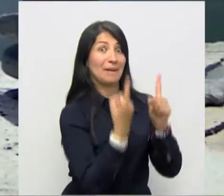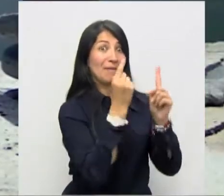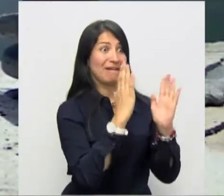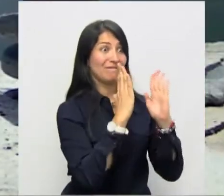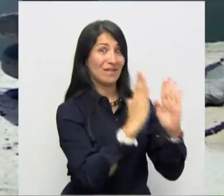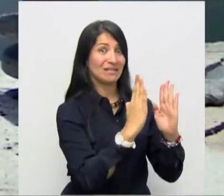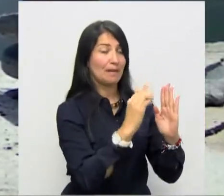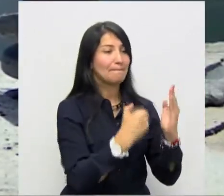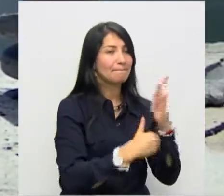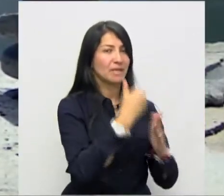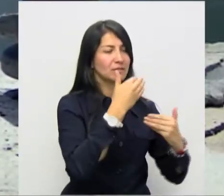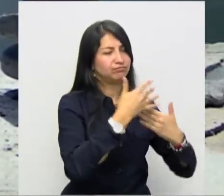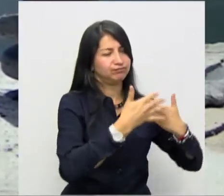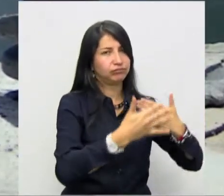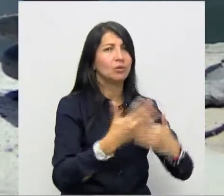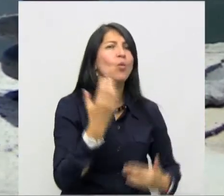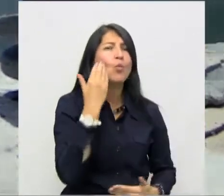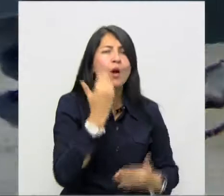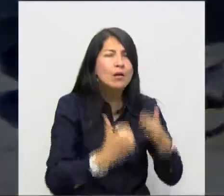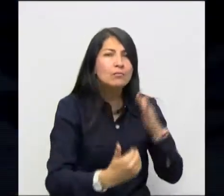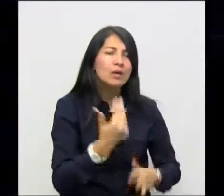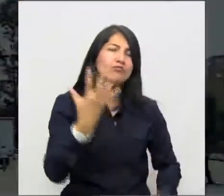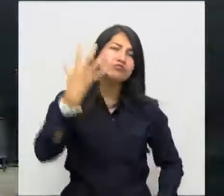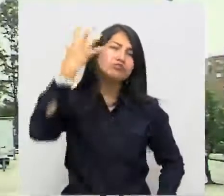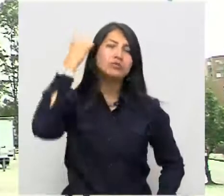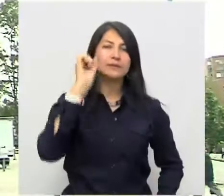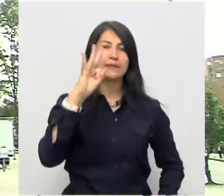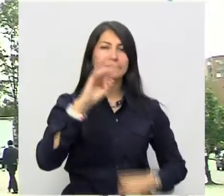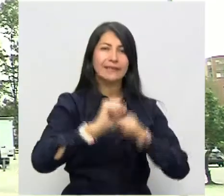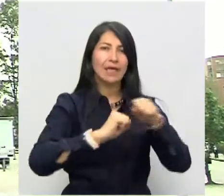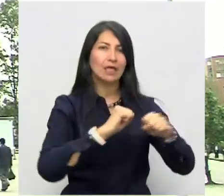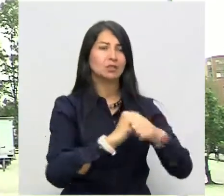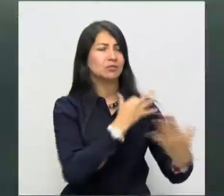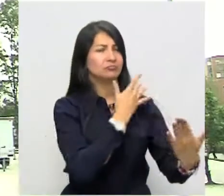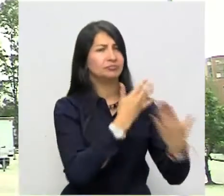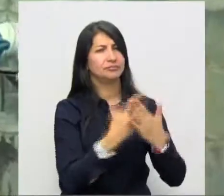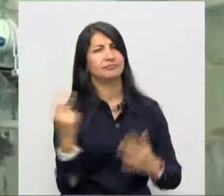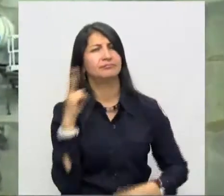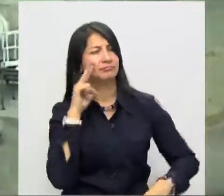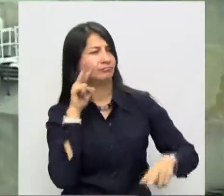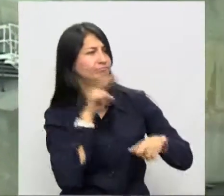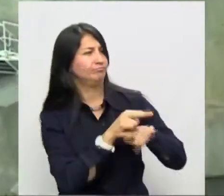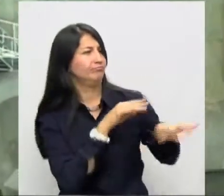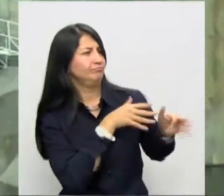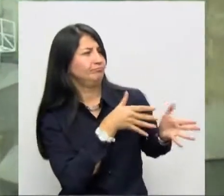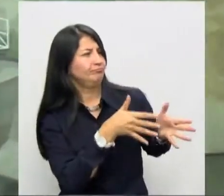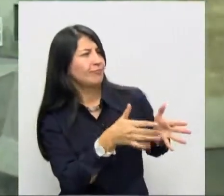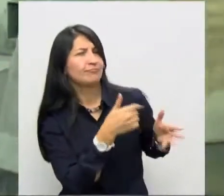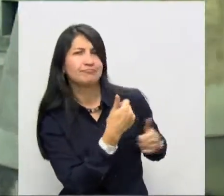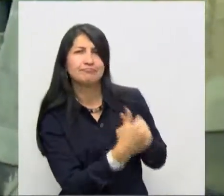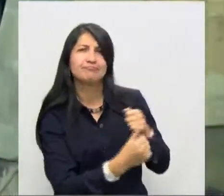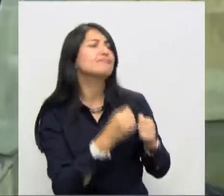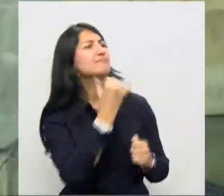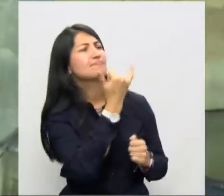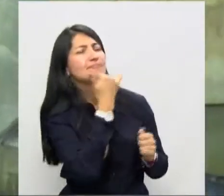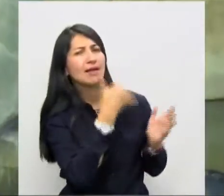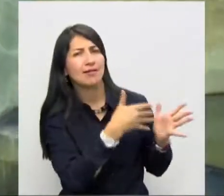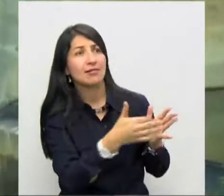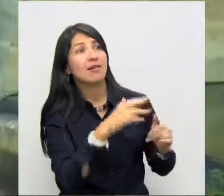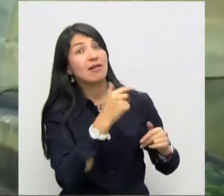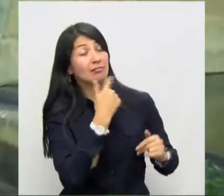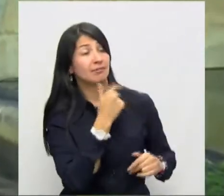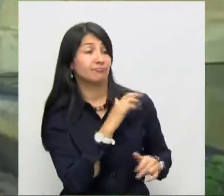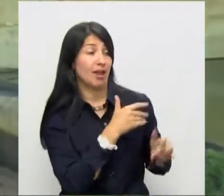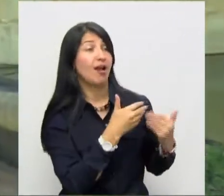1 del proyecto, que se inició hace 13 años. Para la Contraloría, aunque se evidenció que las obras contratadas fueron